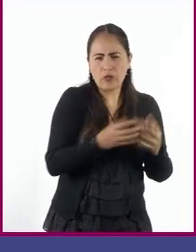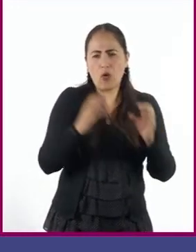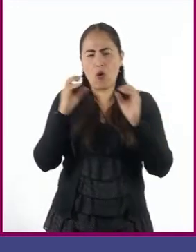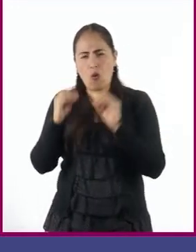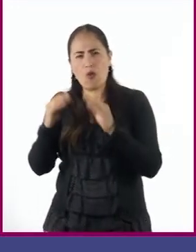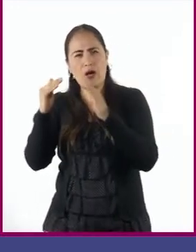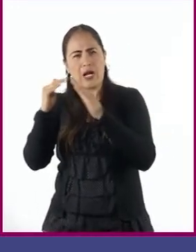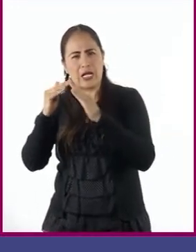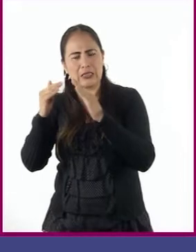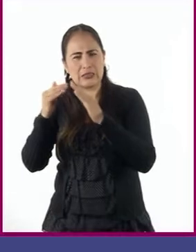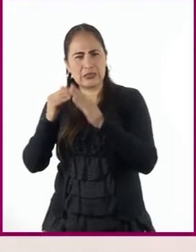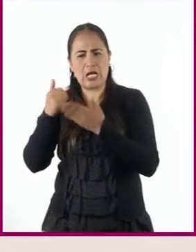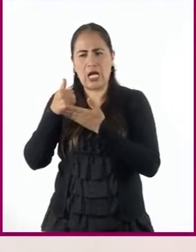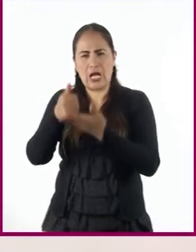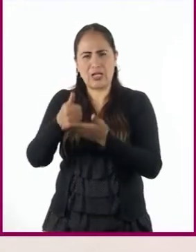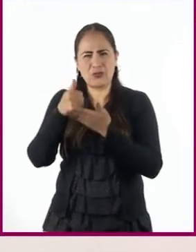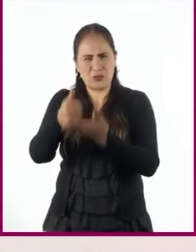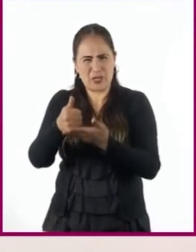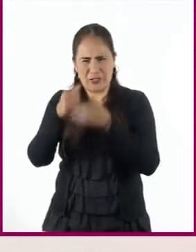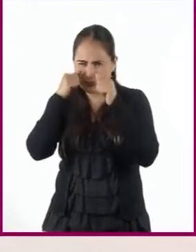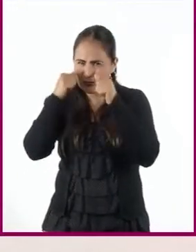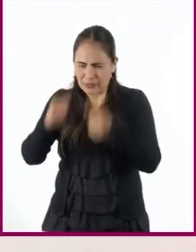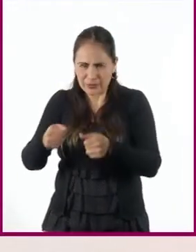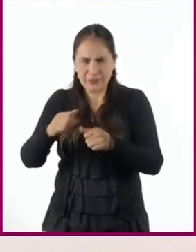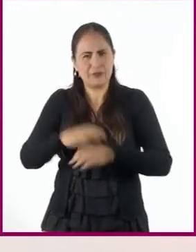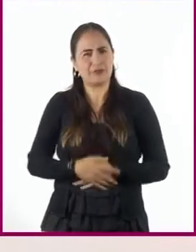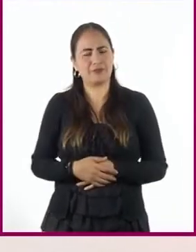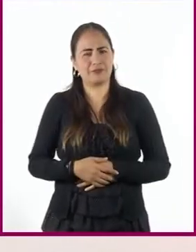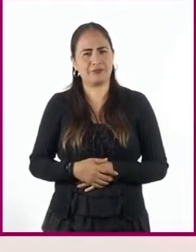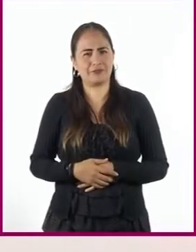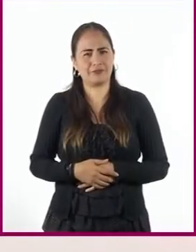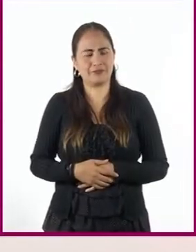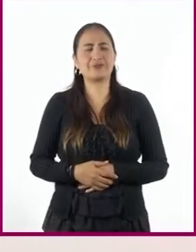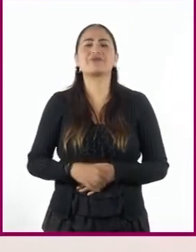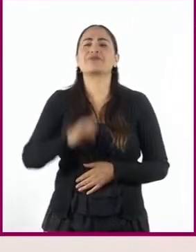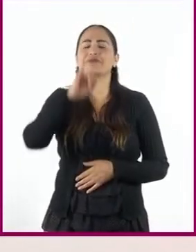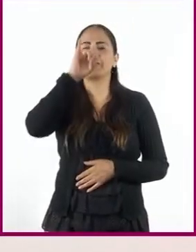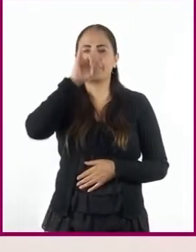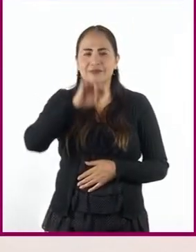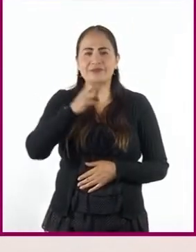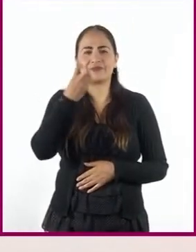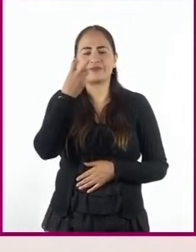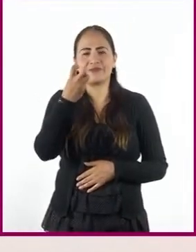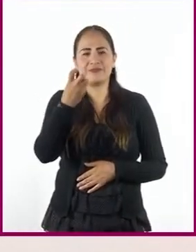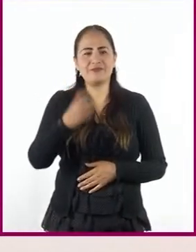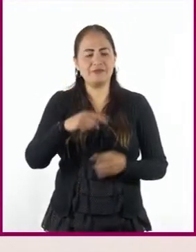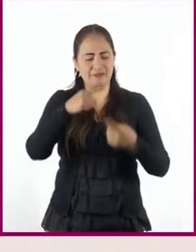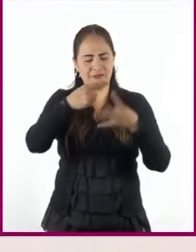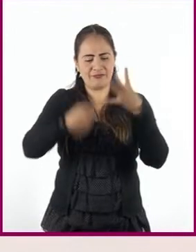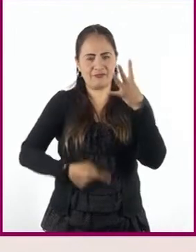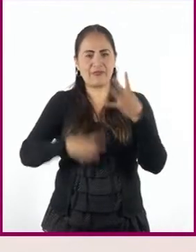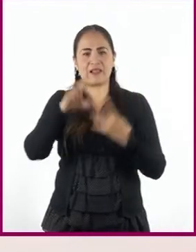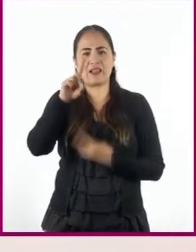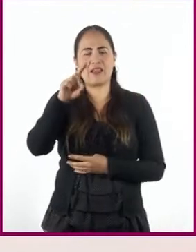Bien. Fíjate que esa frase está basada en una serie de datos que, como fue